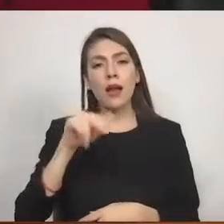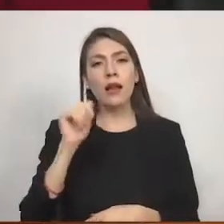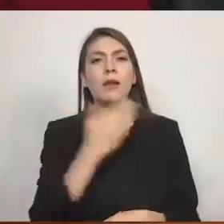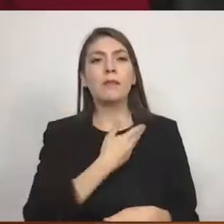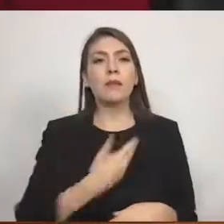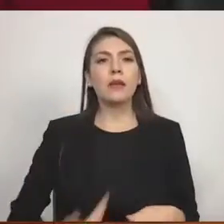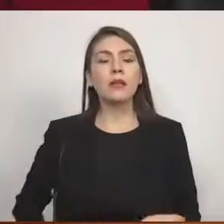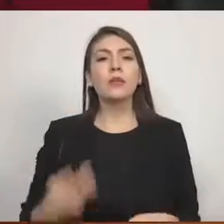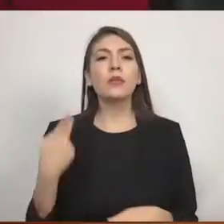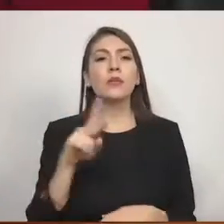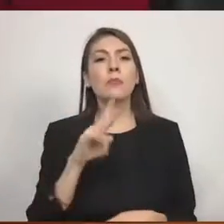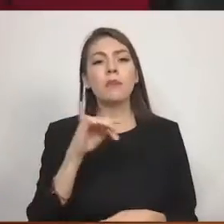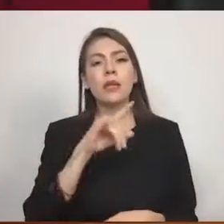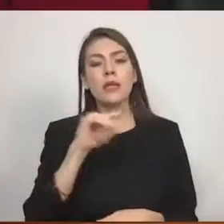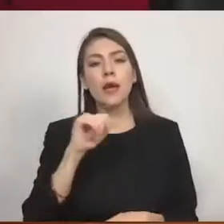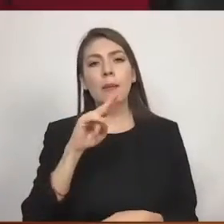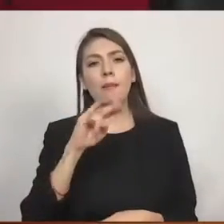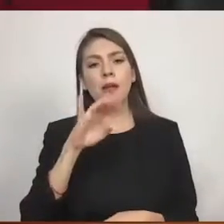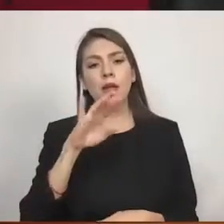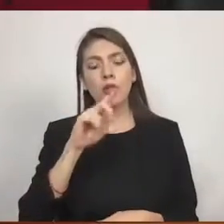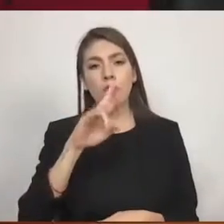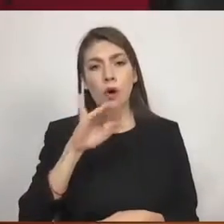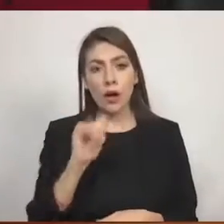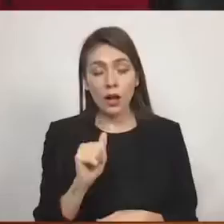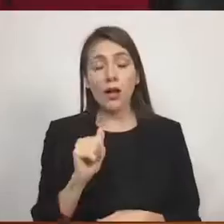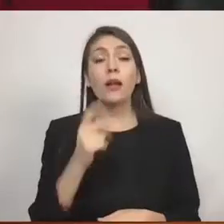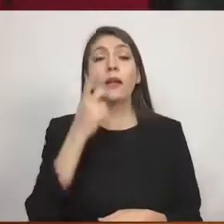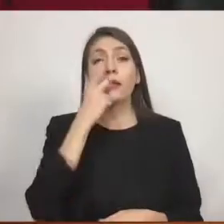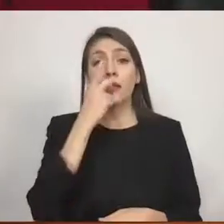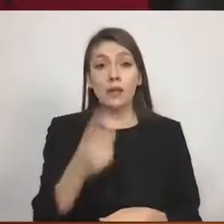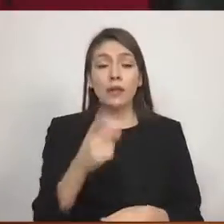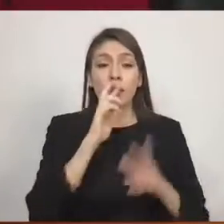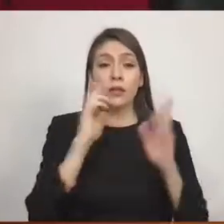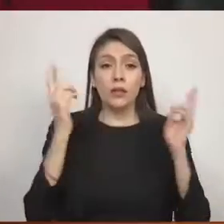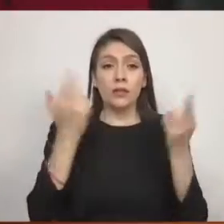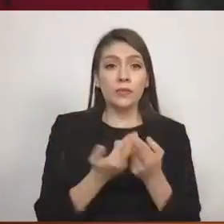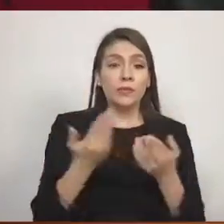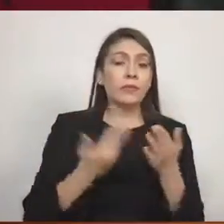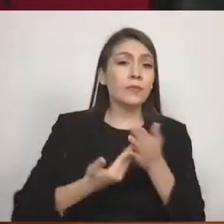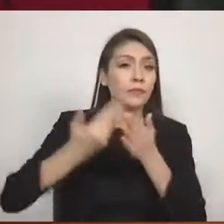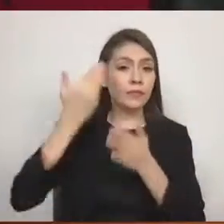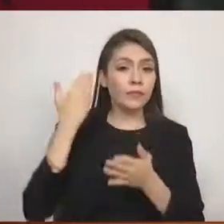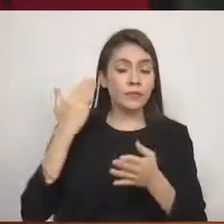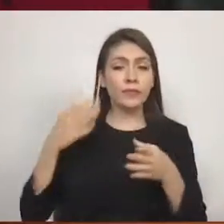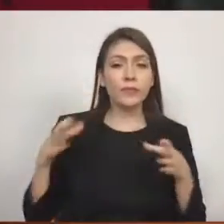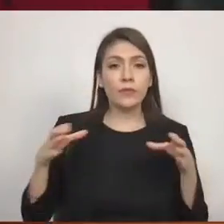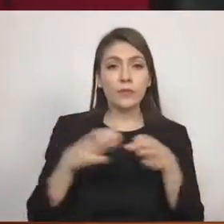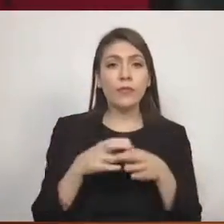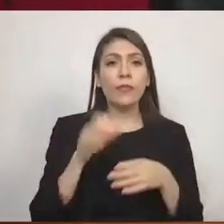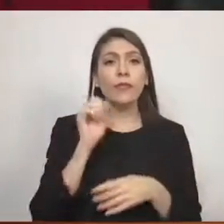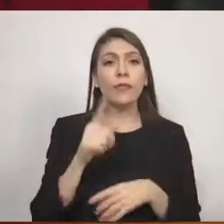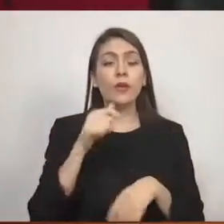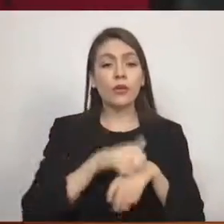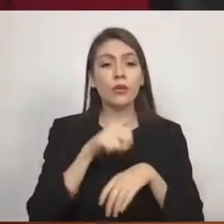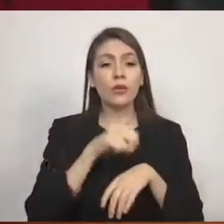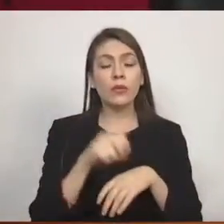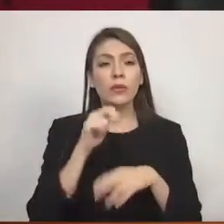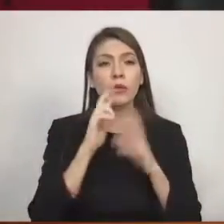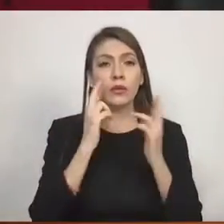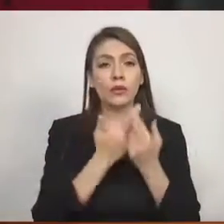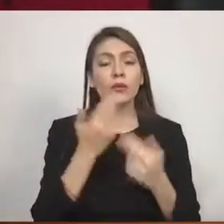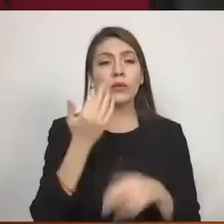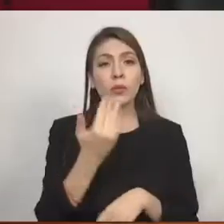mediante el cual comunica que en la sesión ordinaria de cabildo número 50 diagonal 094 diagonal